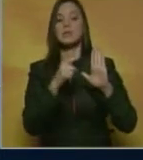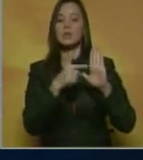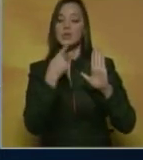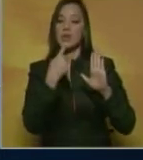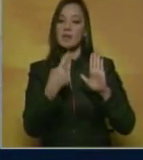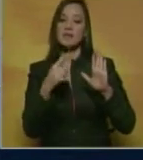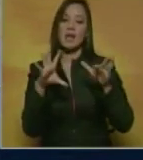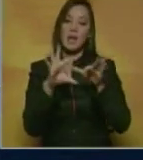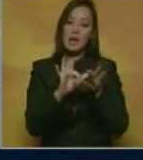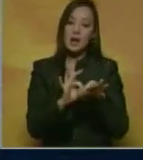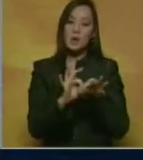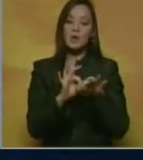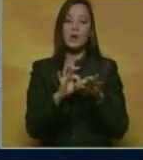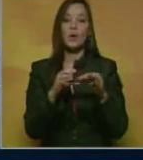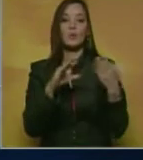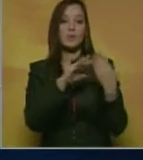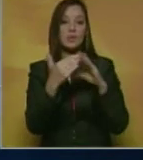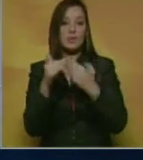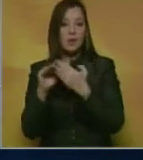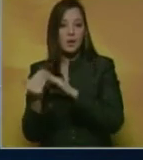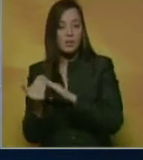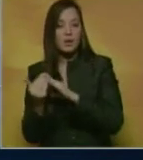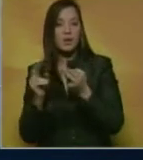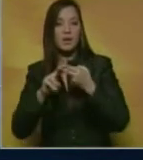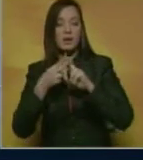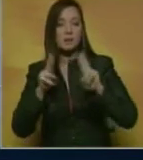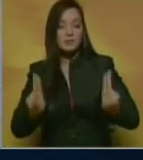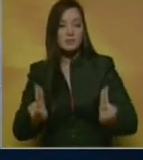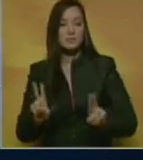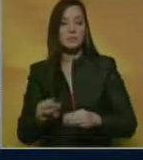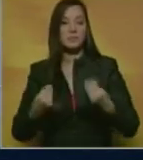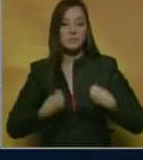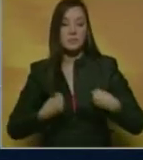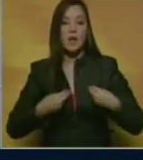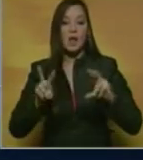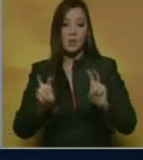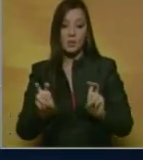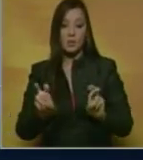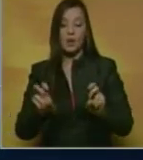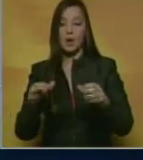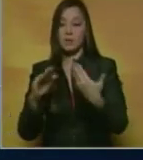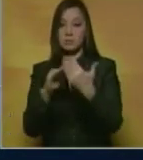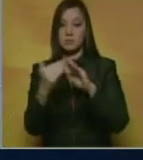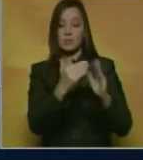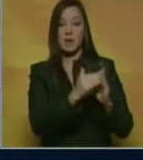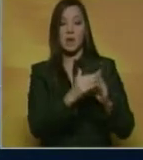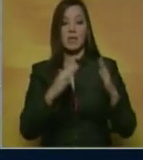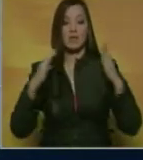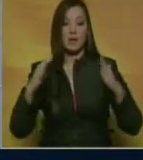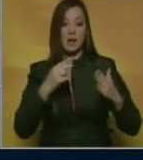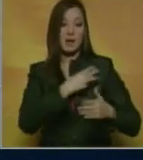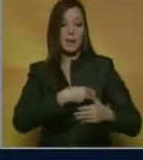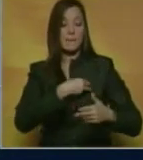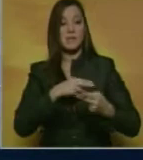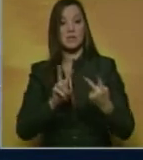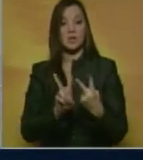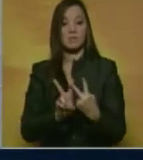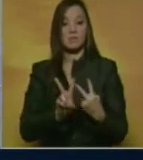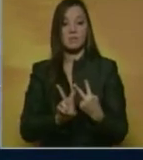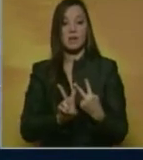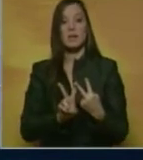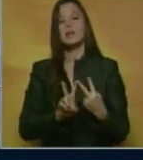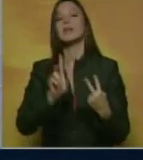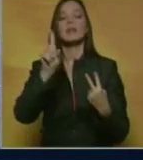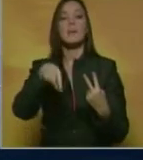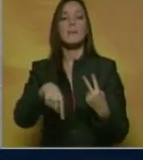consolidación de las comunidades de paz y vida en los nuevos urbanismos de la Gran Misión Vivienda Venezuela y